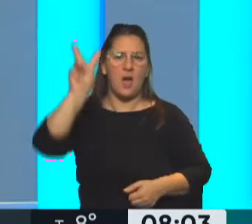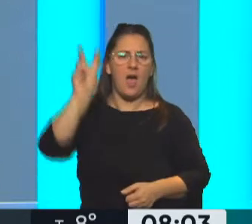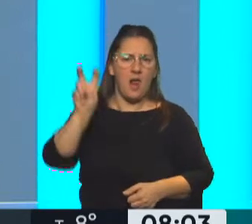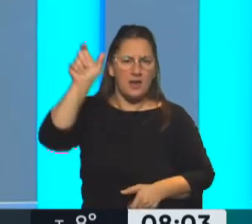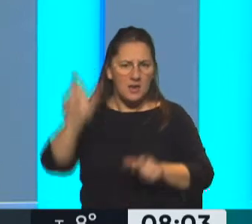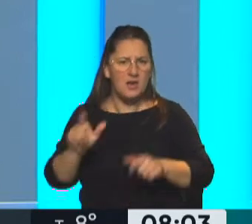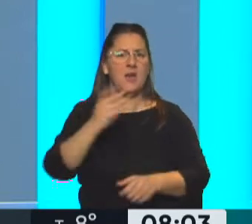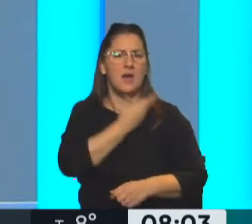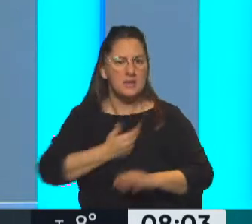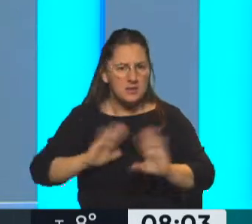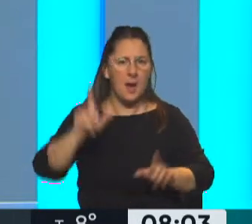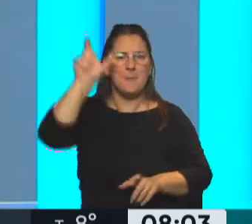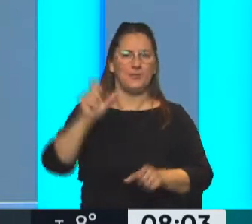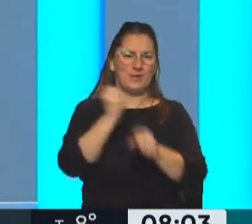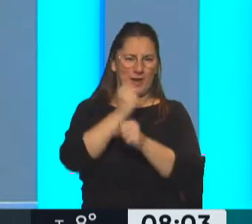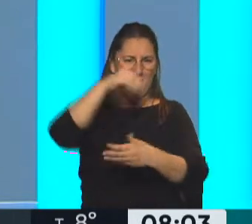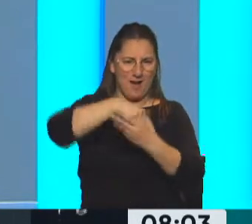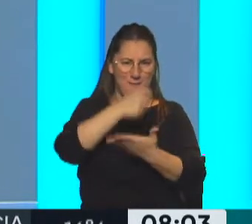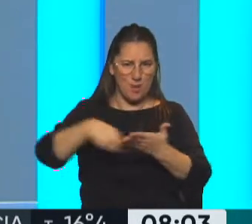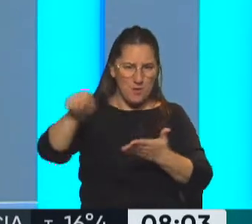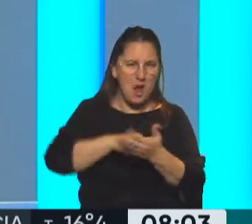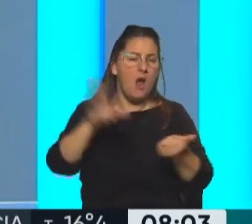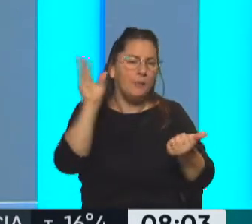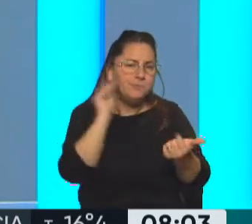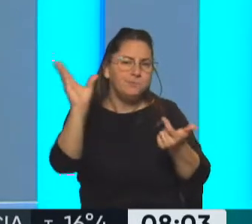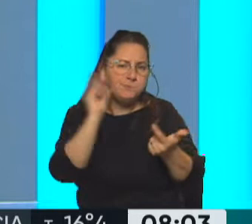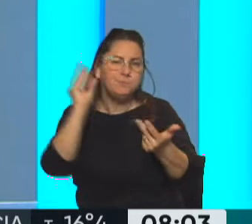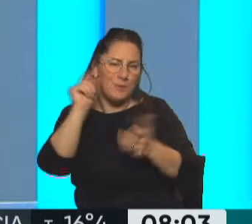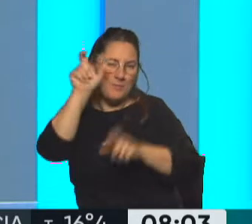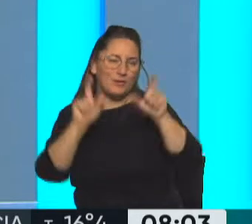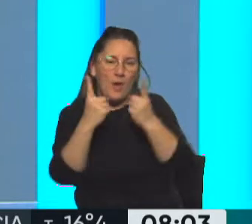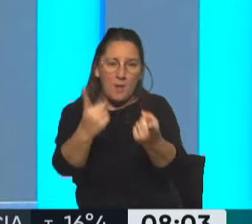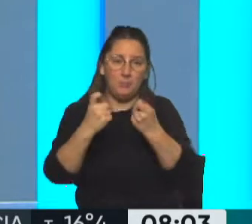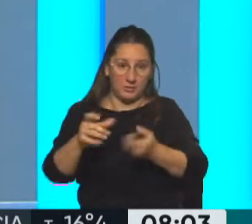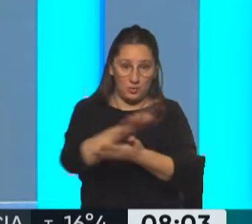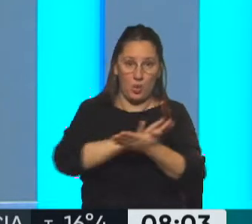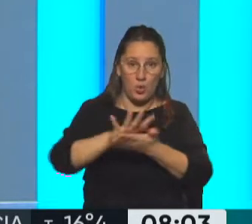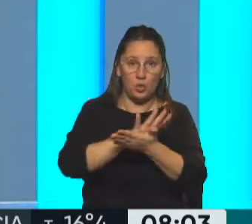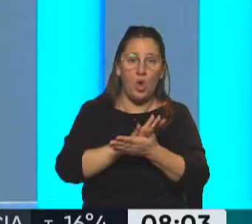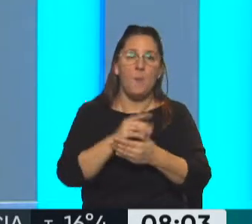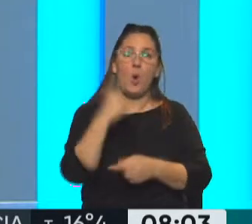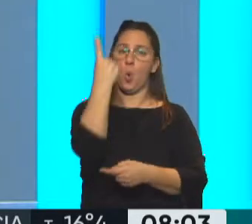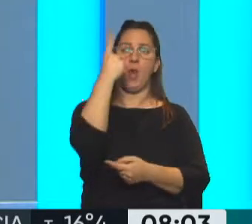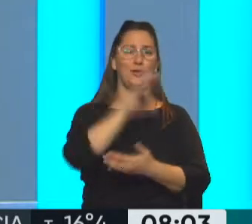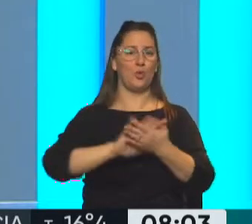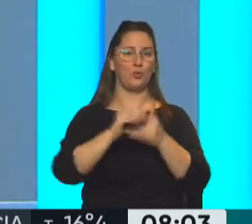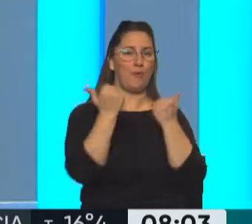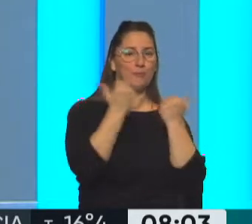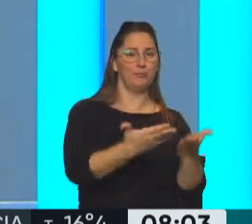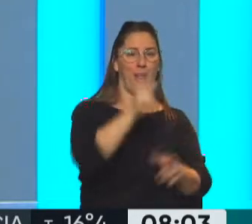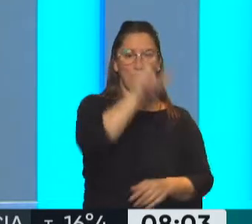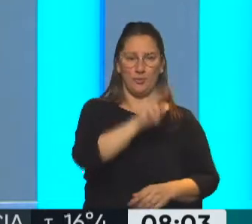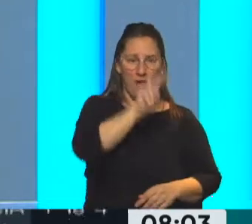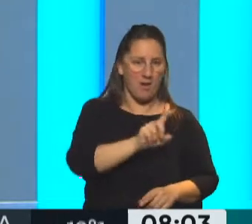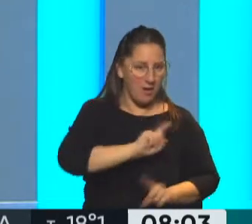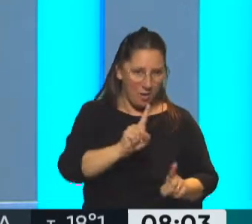martilleros, de haber escuchado a quienes son los actores que en definitiva necesitan una solución, porque aquí no es solo una solución para los inquilinos,